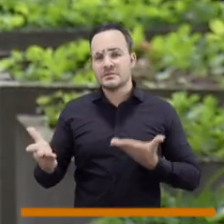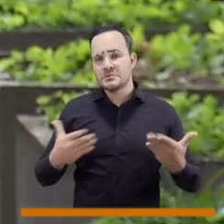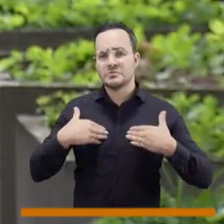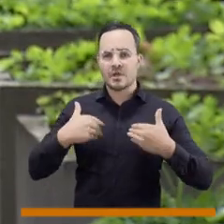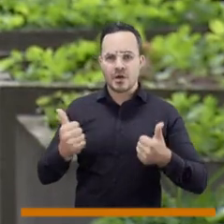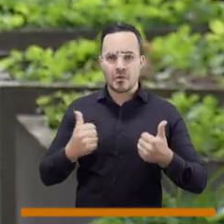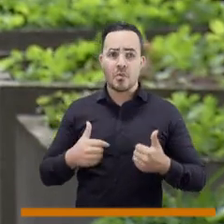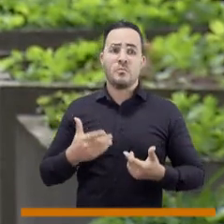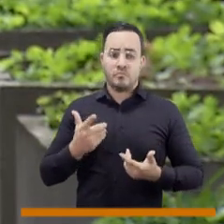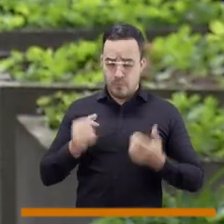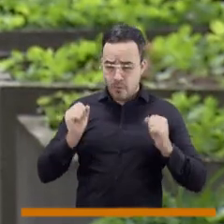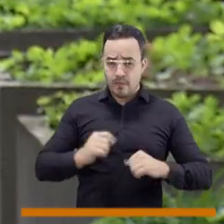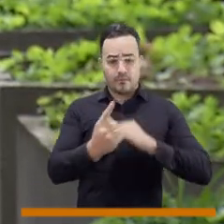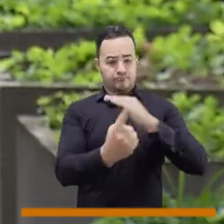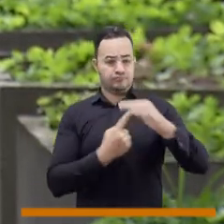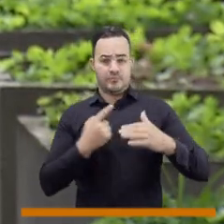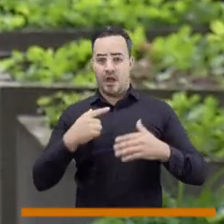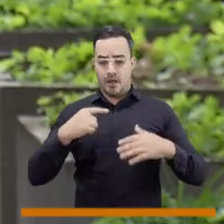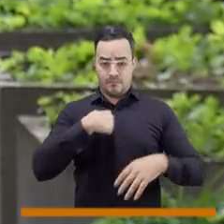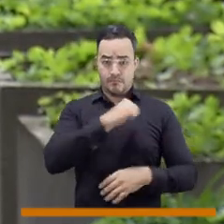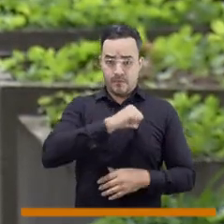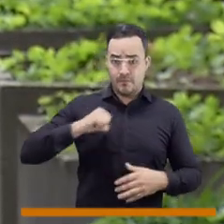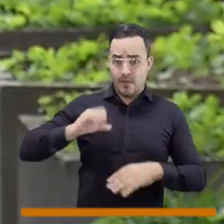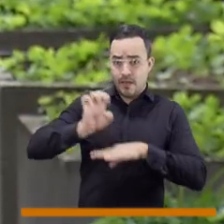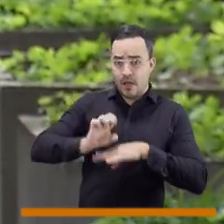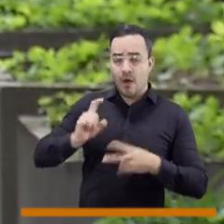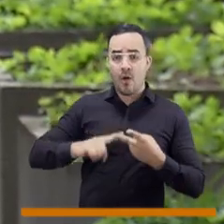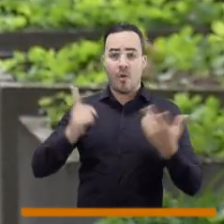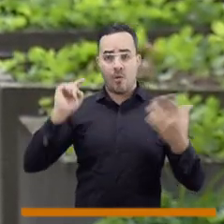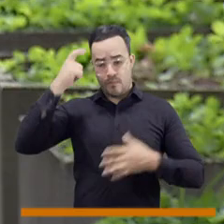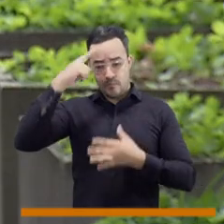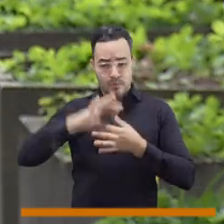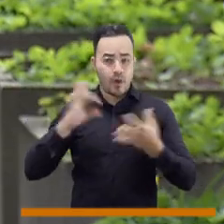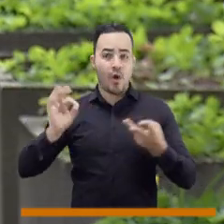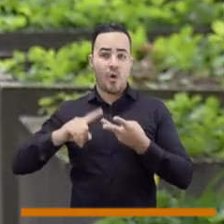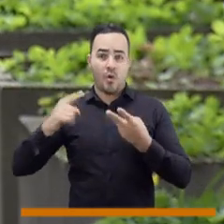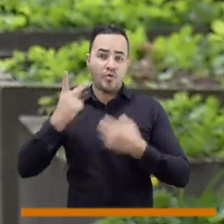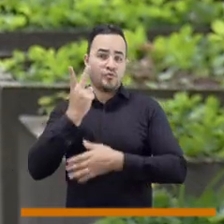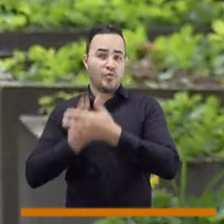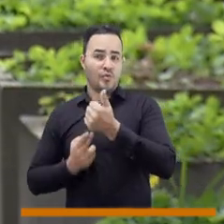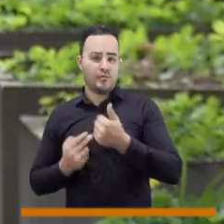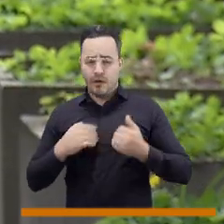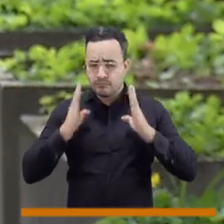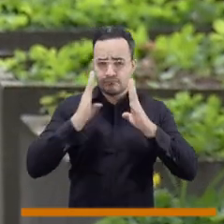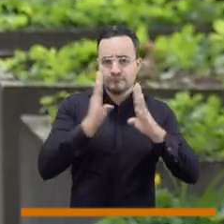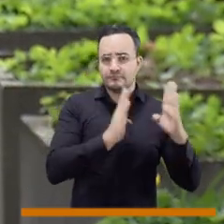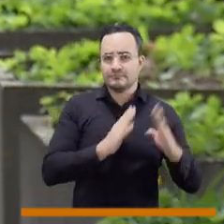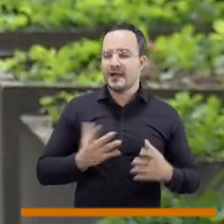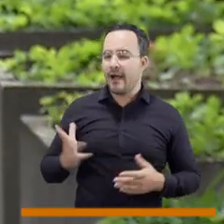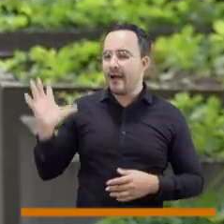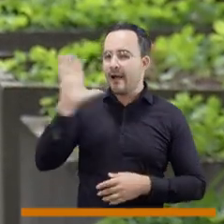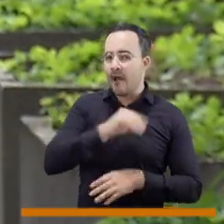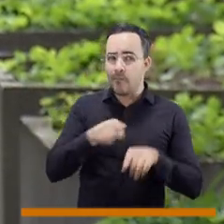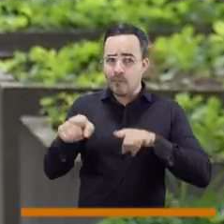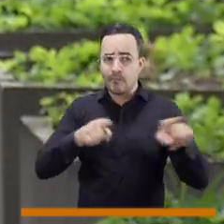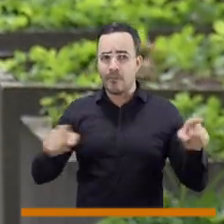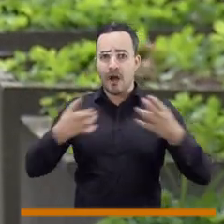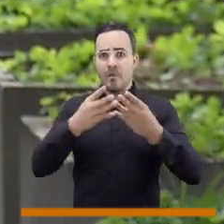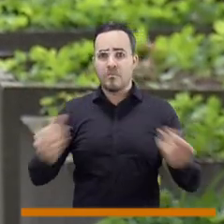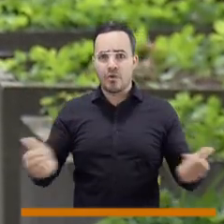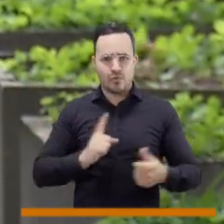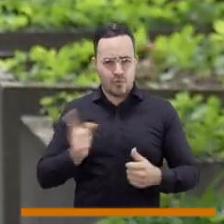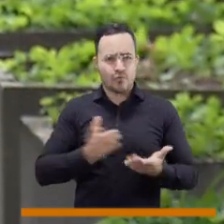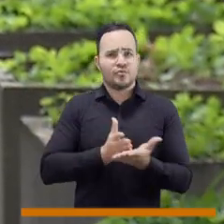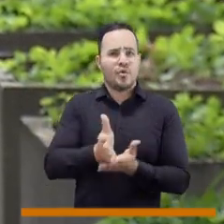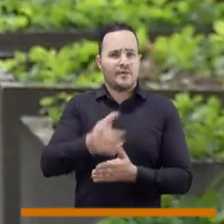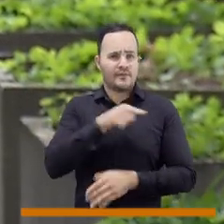salud podrán ser prestados por entidades privadas, públicas y mixtas. Esto significa que podrán seguir existiendo